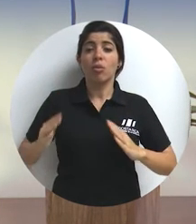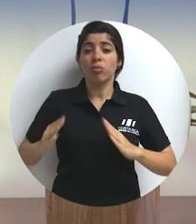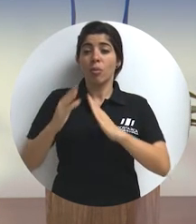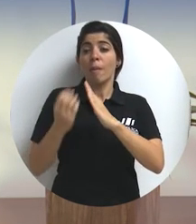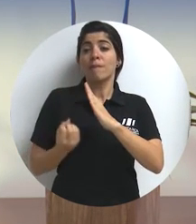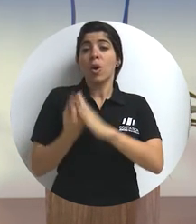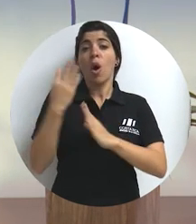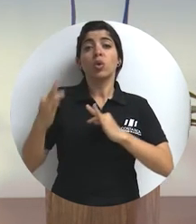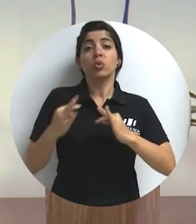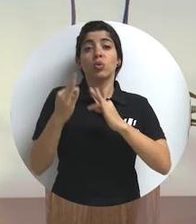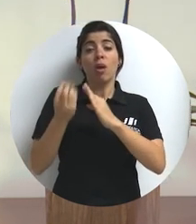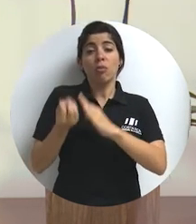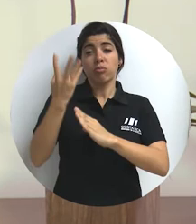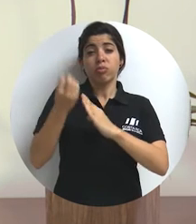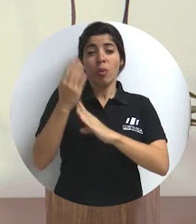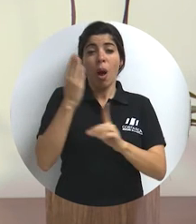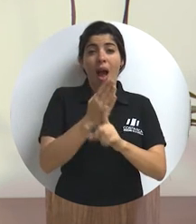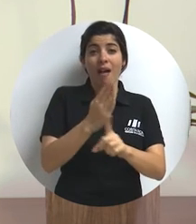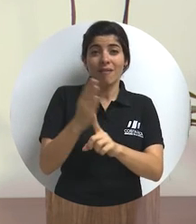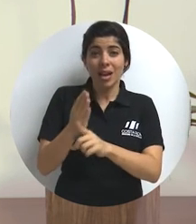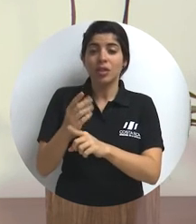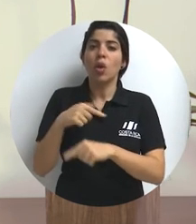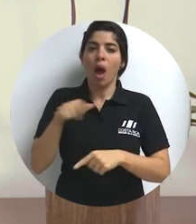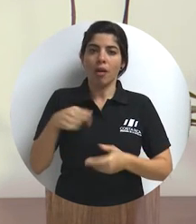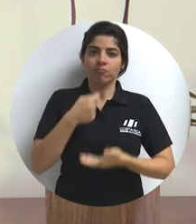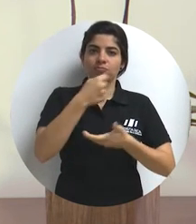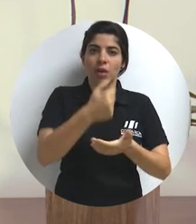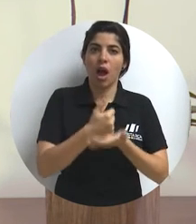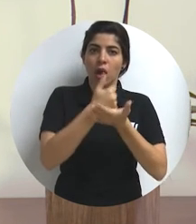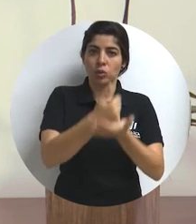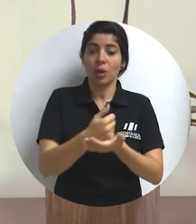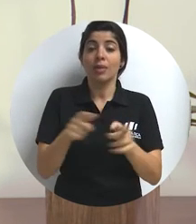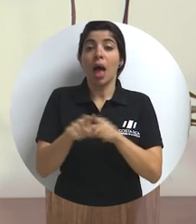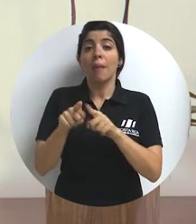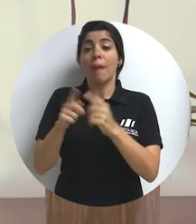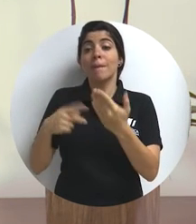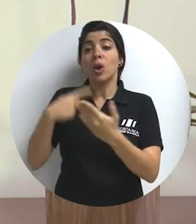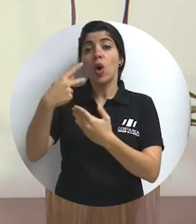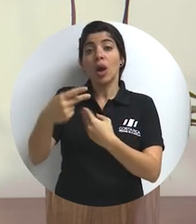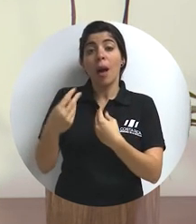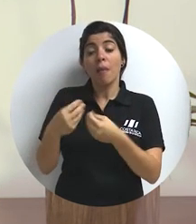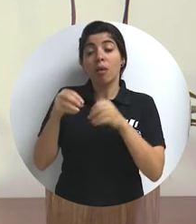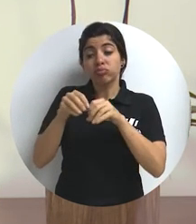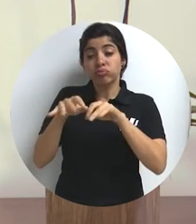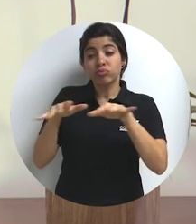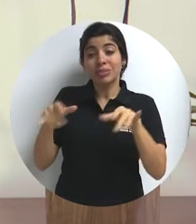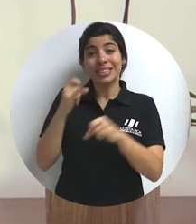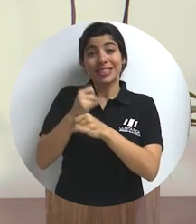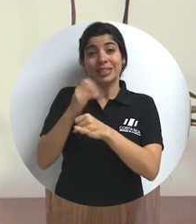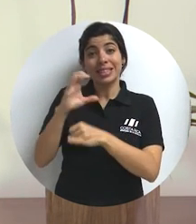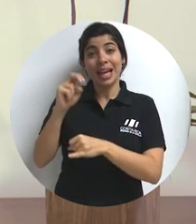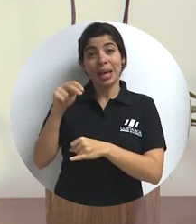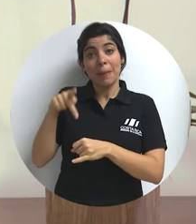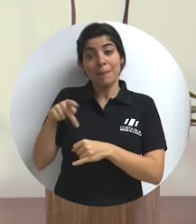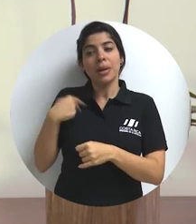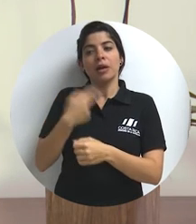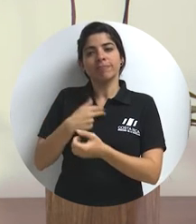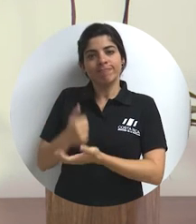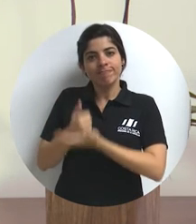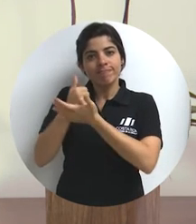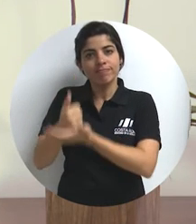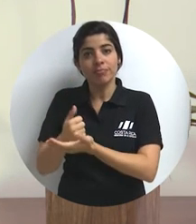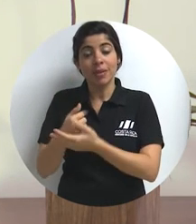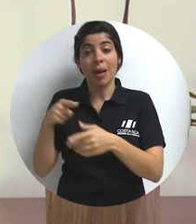las erupciones del volcán Turrialba. Rescatamos el programa de abastecimiento institucional del CNP.